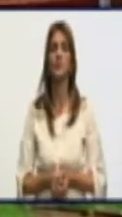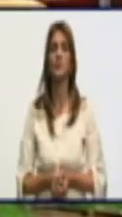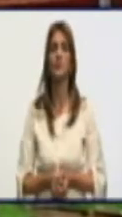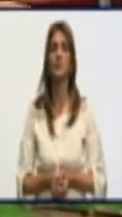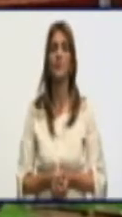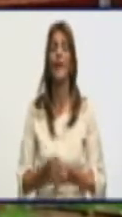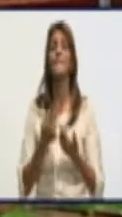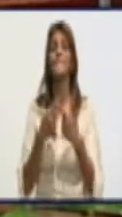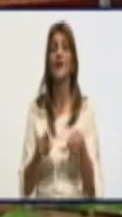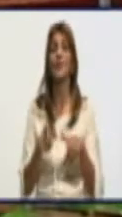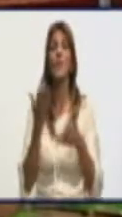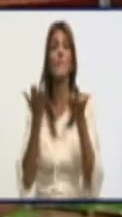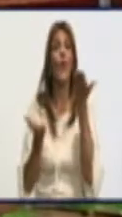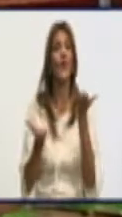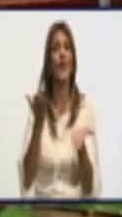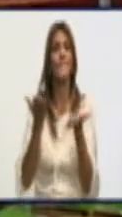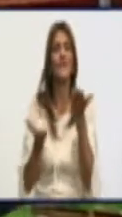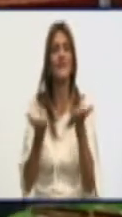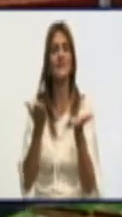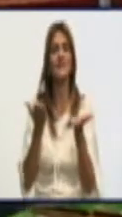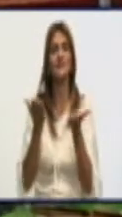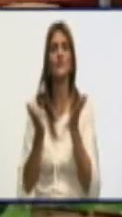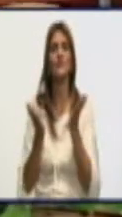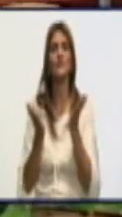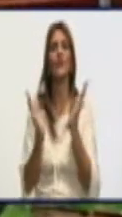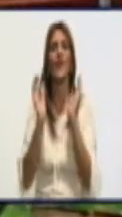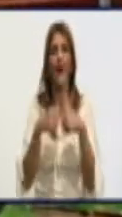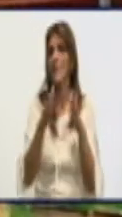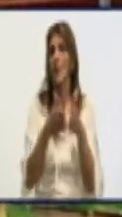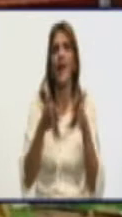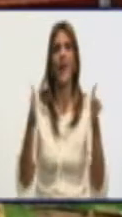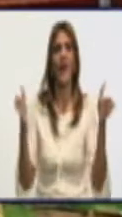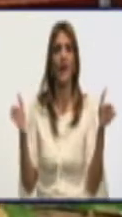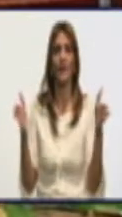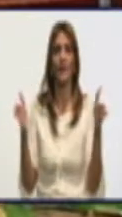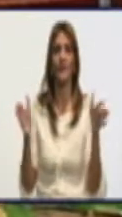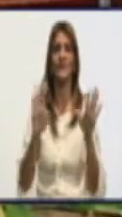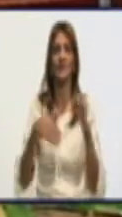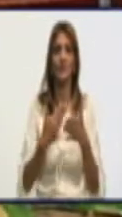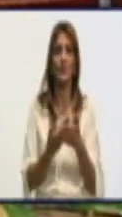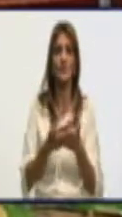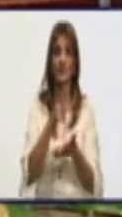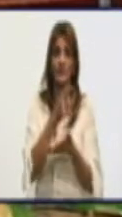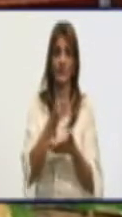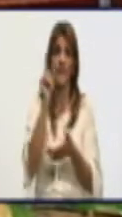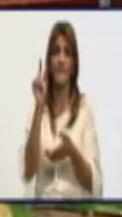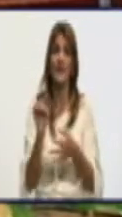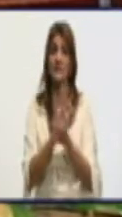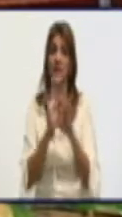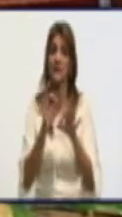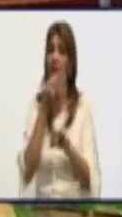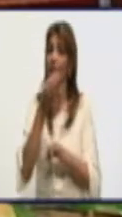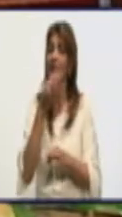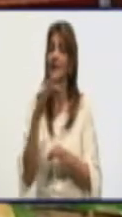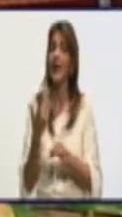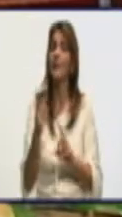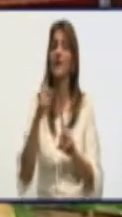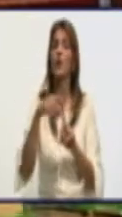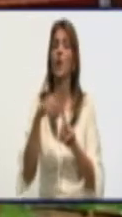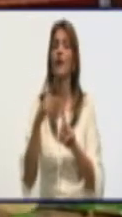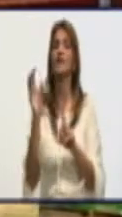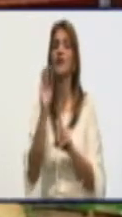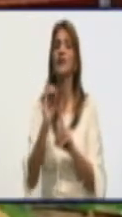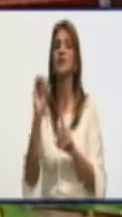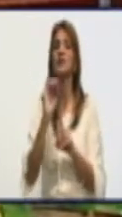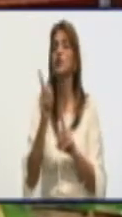Pero es por el peso del pan, no es por el largo. Roger, me decías que con la tarea de ordenamiento no se